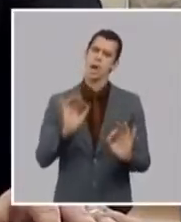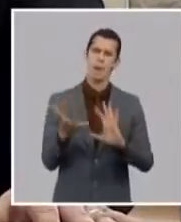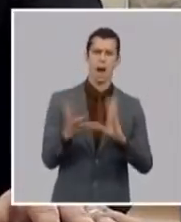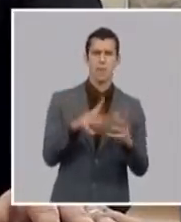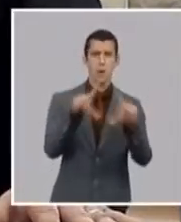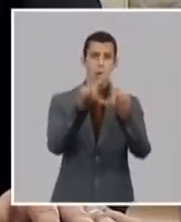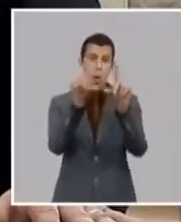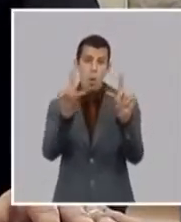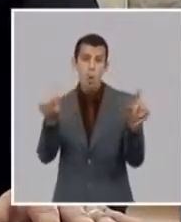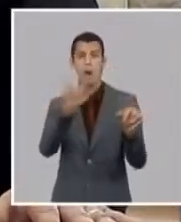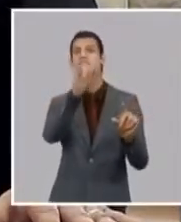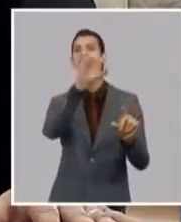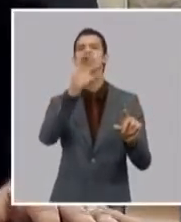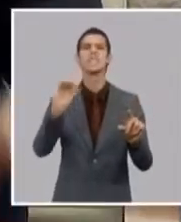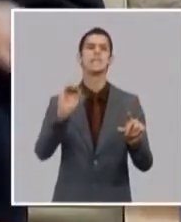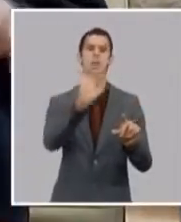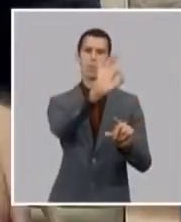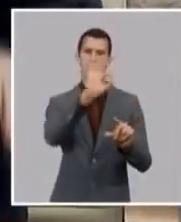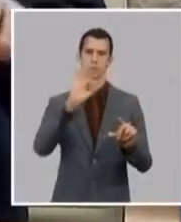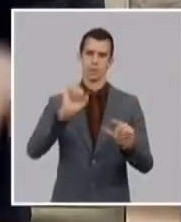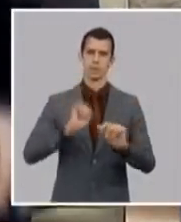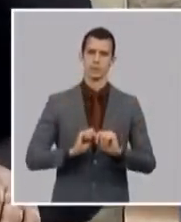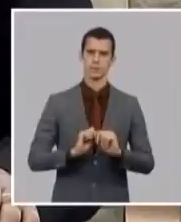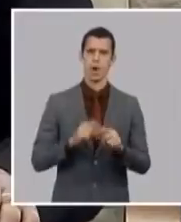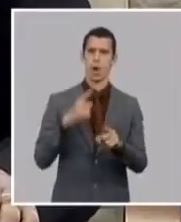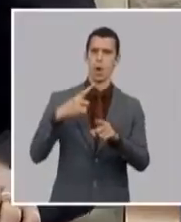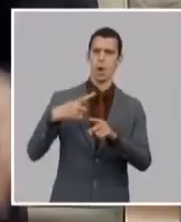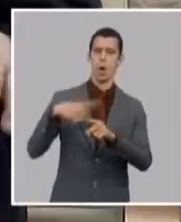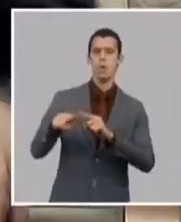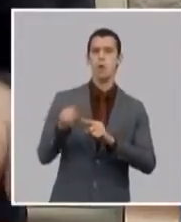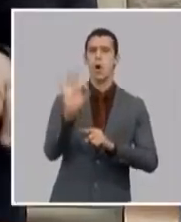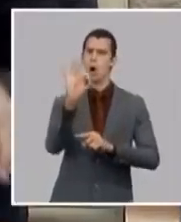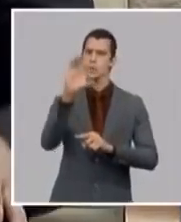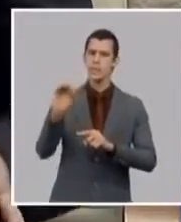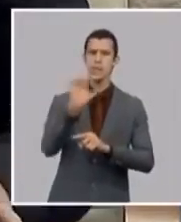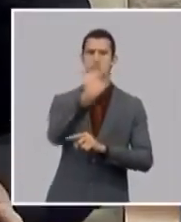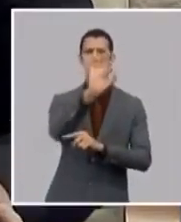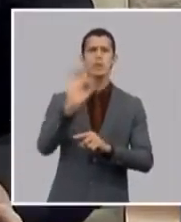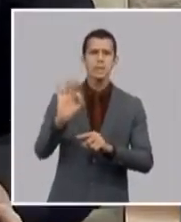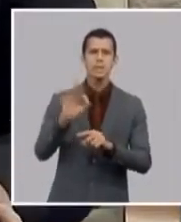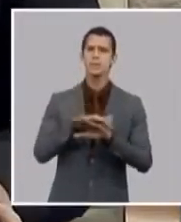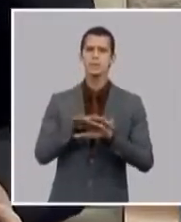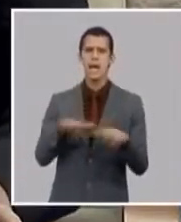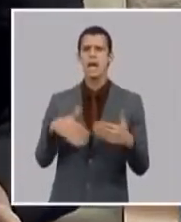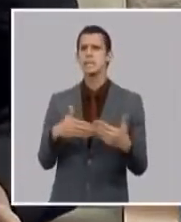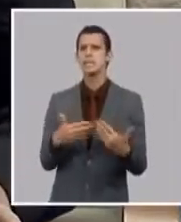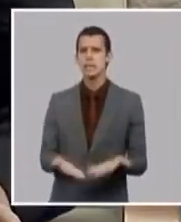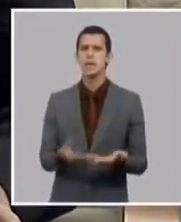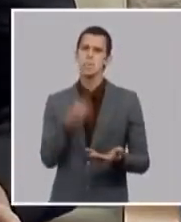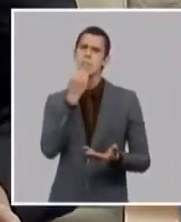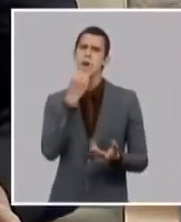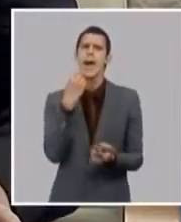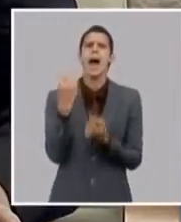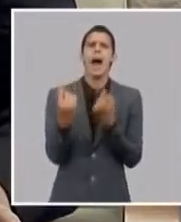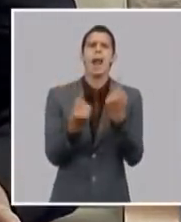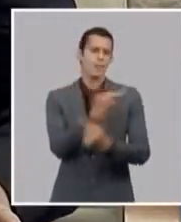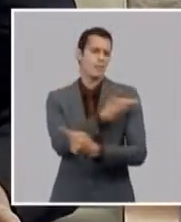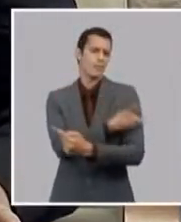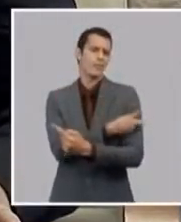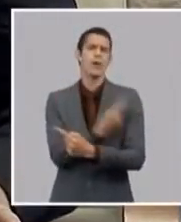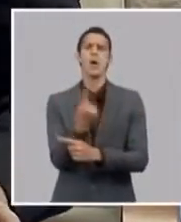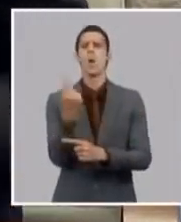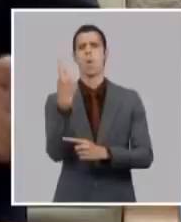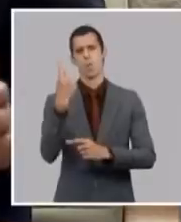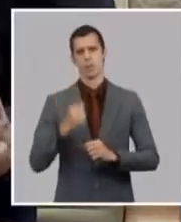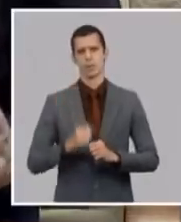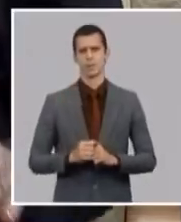totalmente vacunada y un 80% de toda la población cubana va a tener ya por lo menos una dosis lo que nos